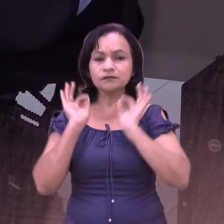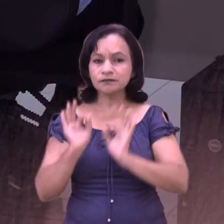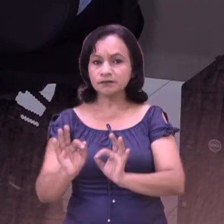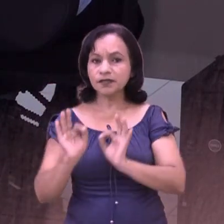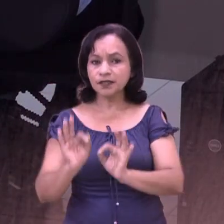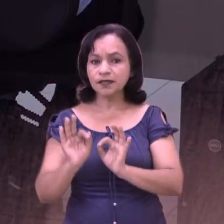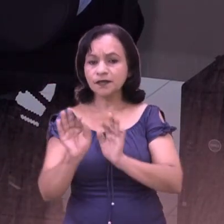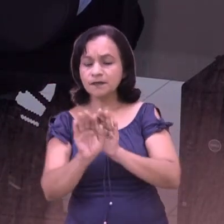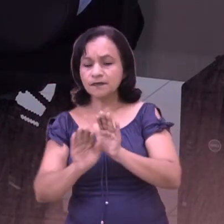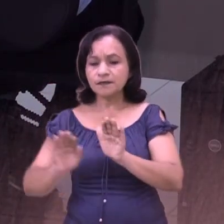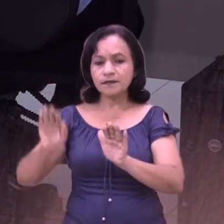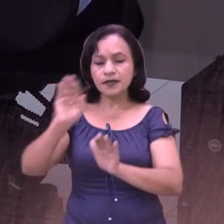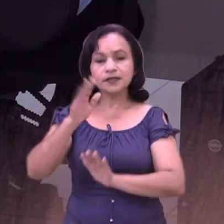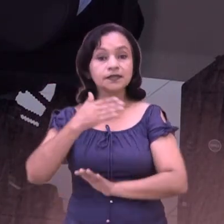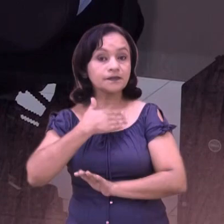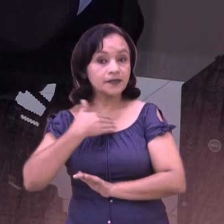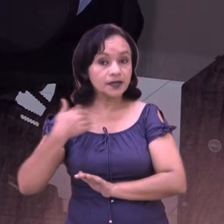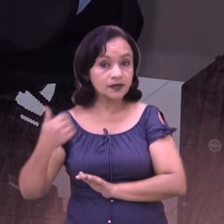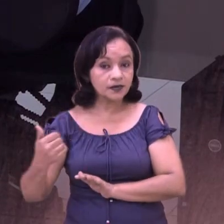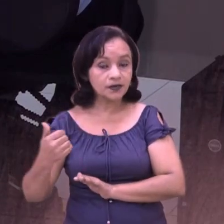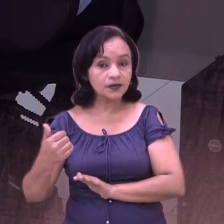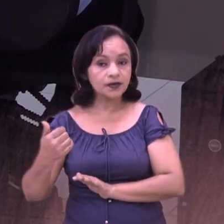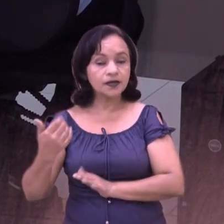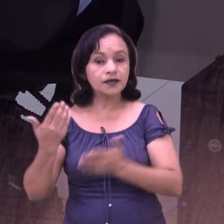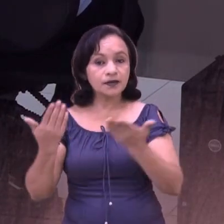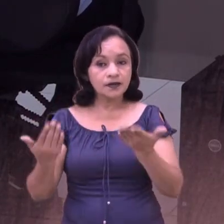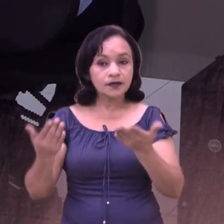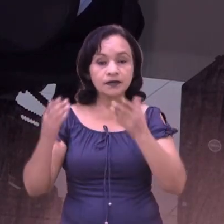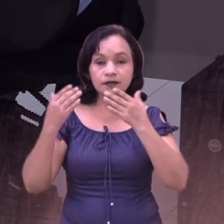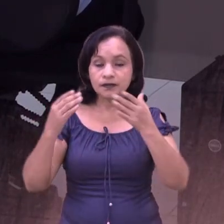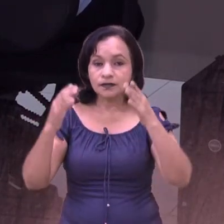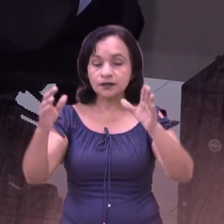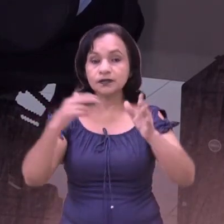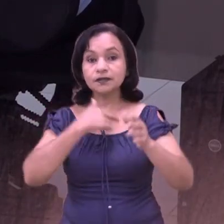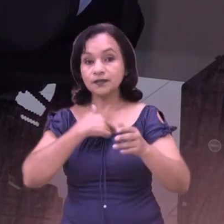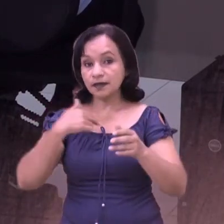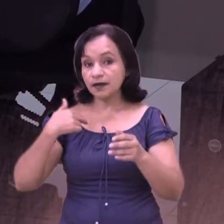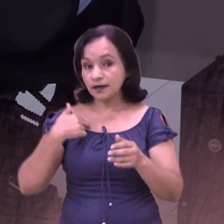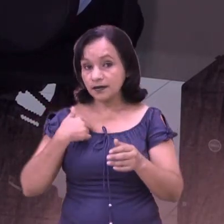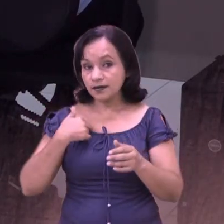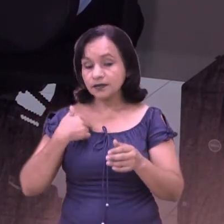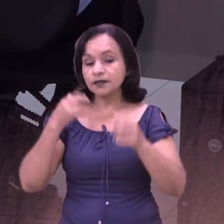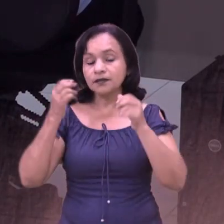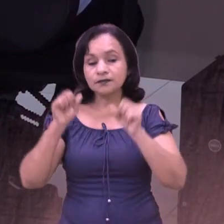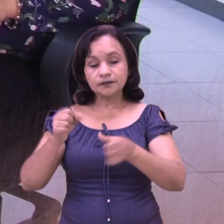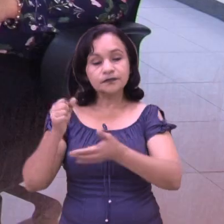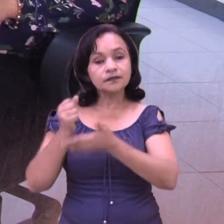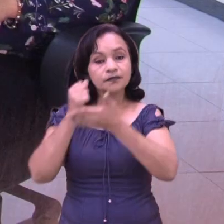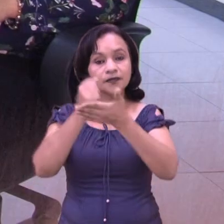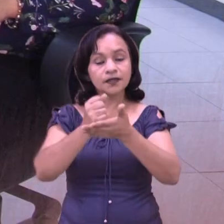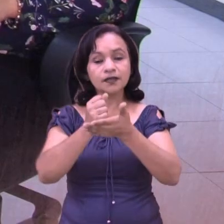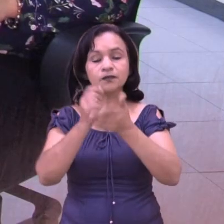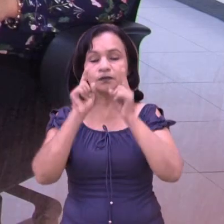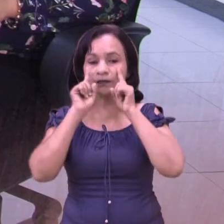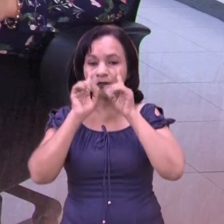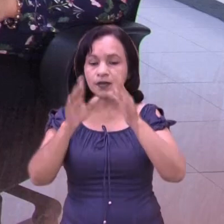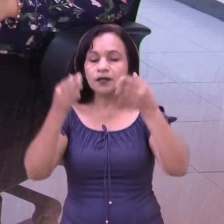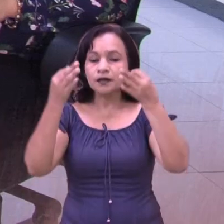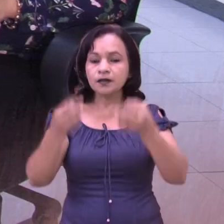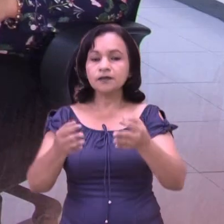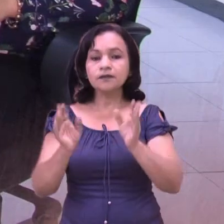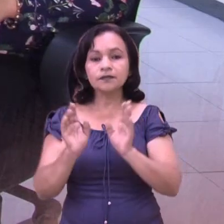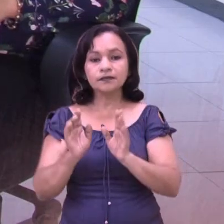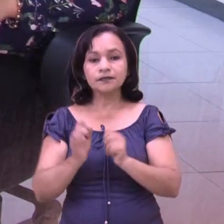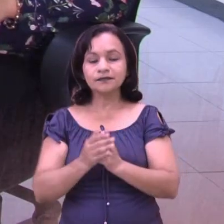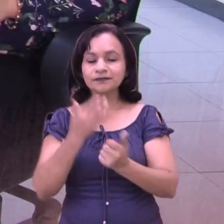trabajo un mecanismo más efectivo y que los productos, las acciones que realicemos, contribuyan a